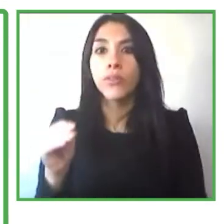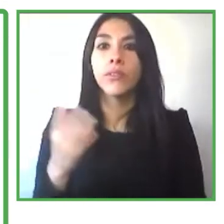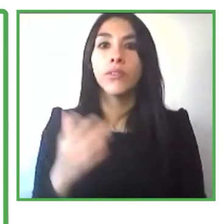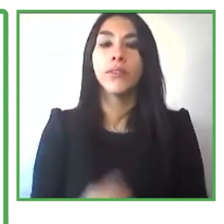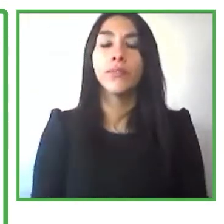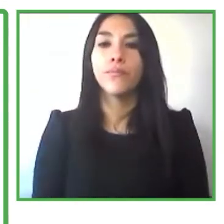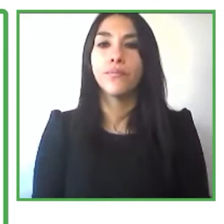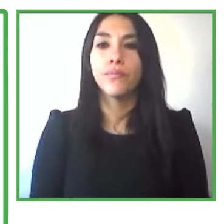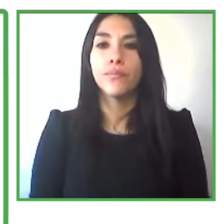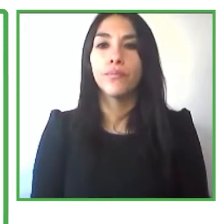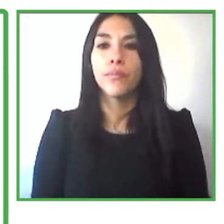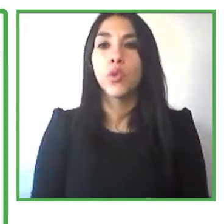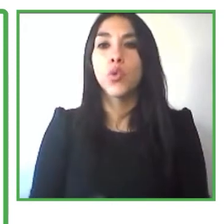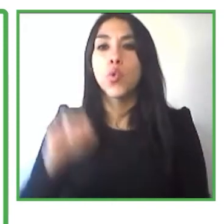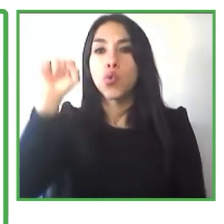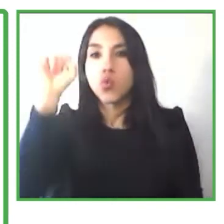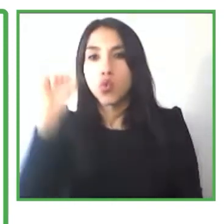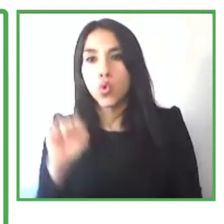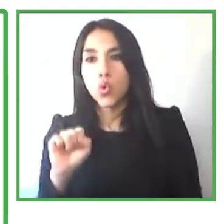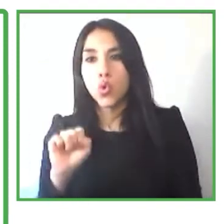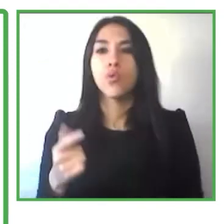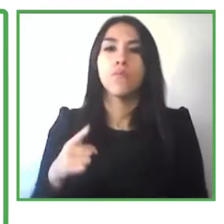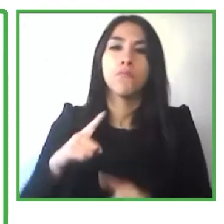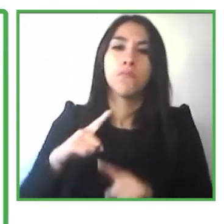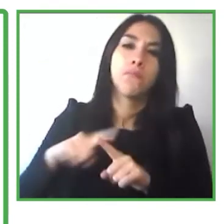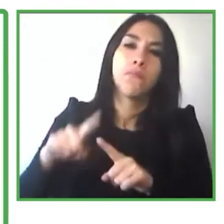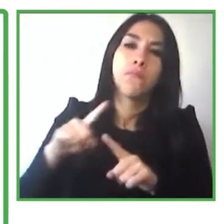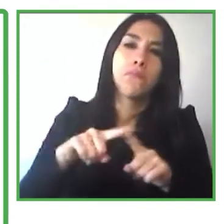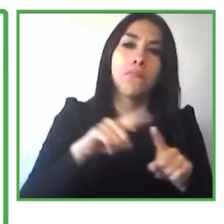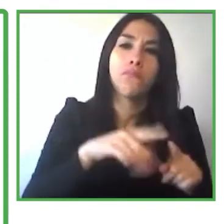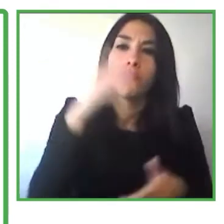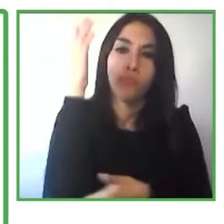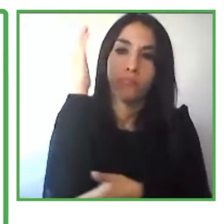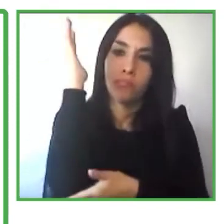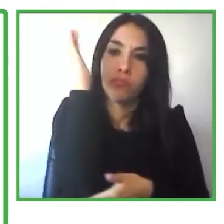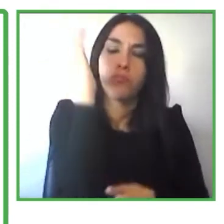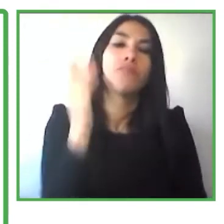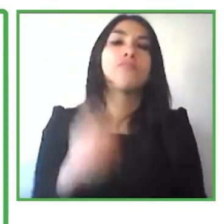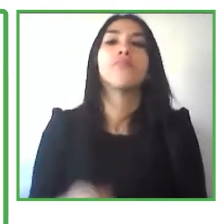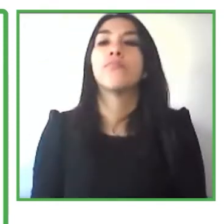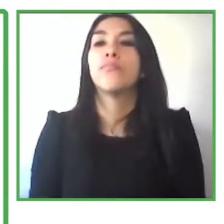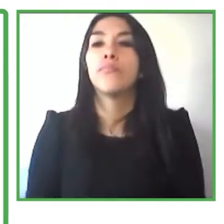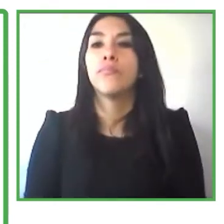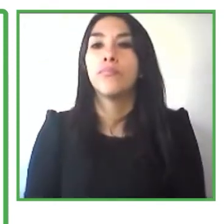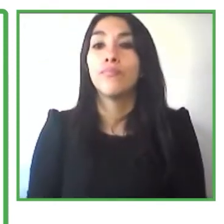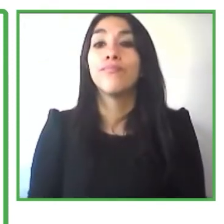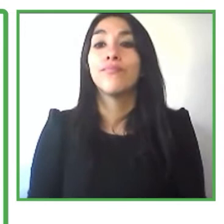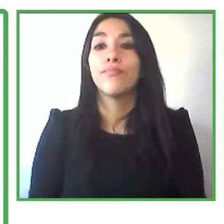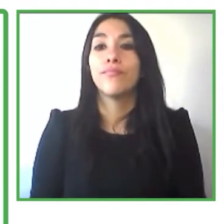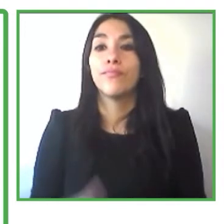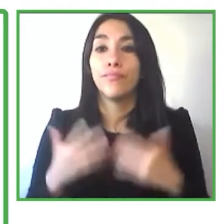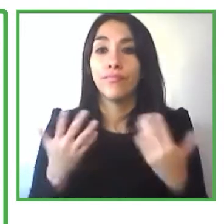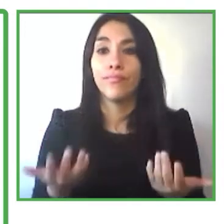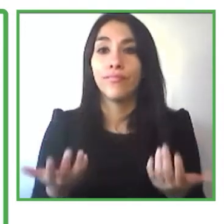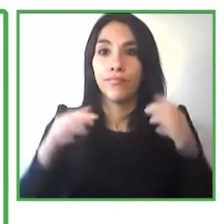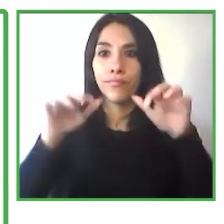tendremos conferencias virtuales para Asia Pacífico en noviembre